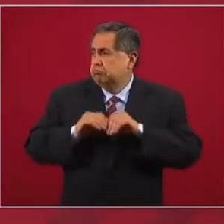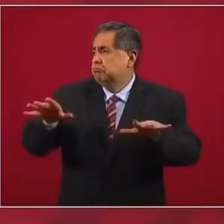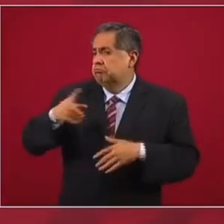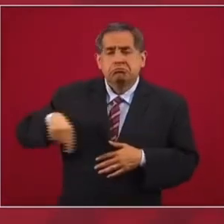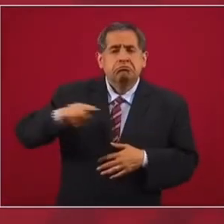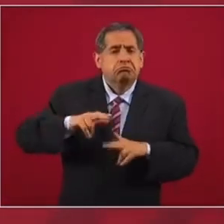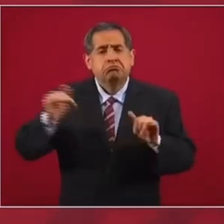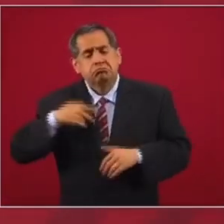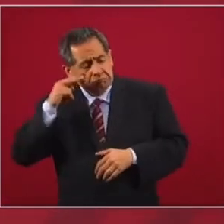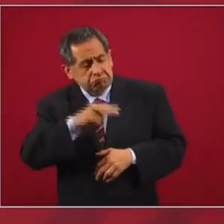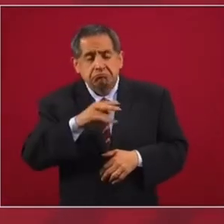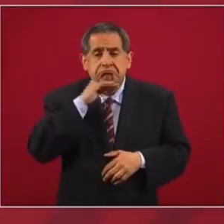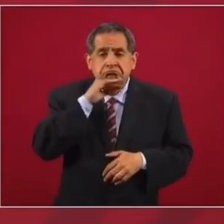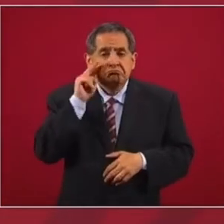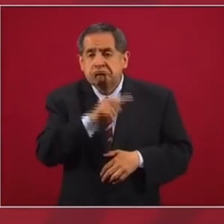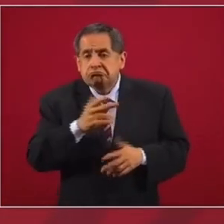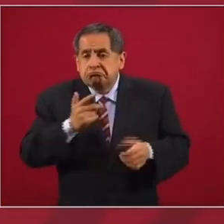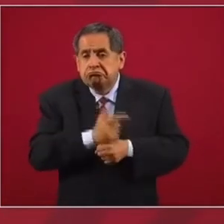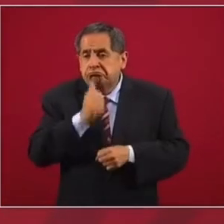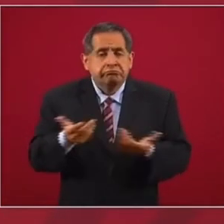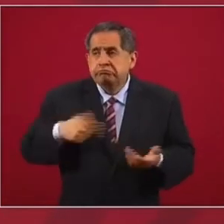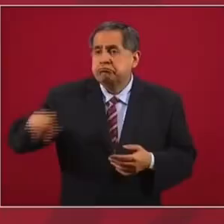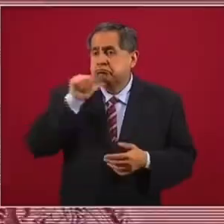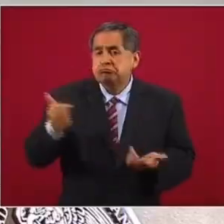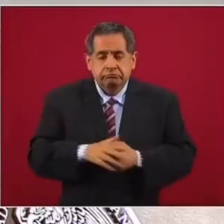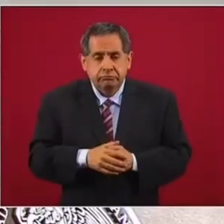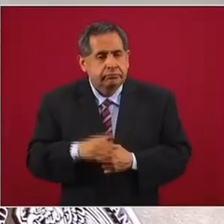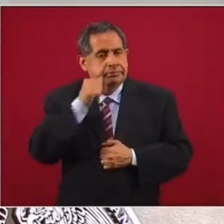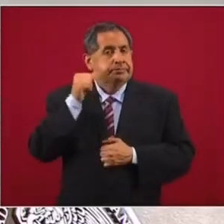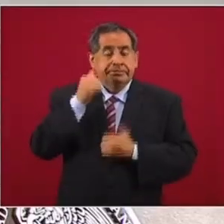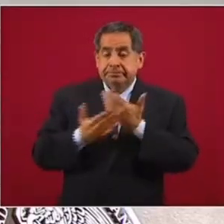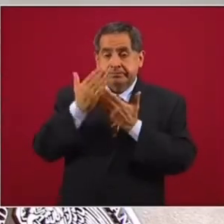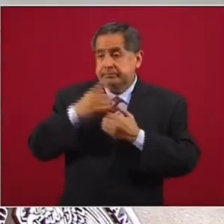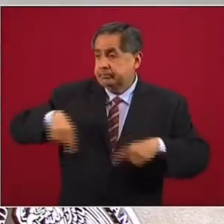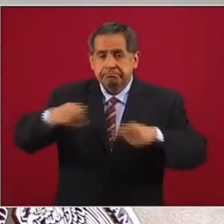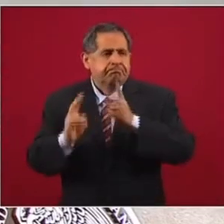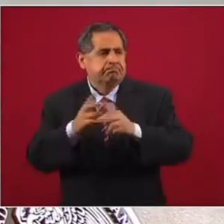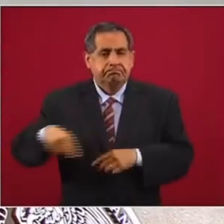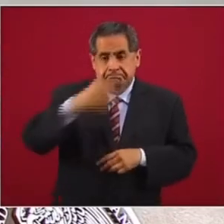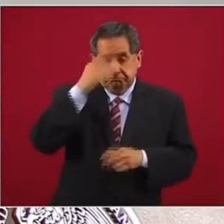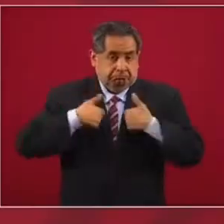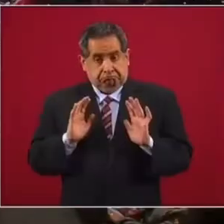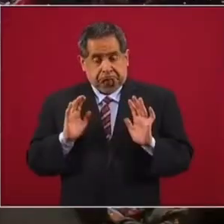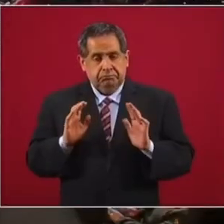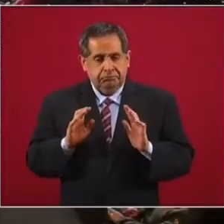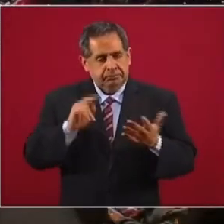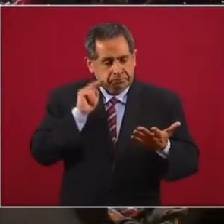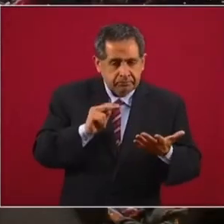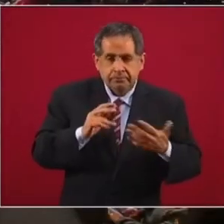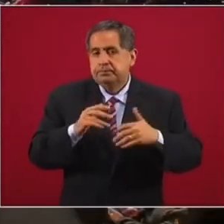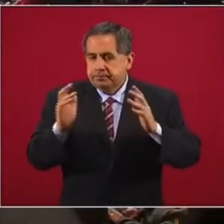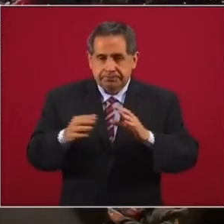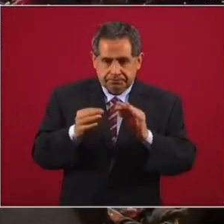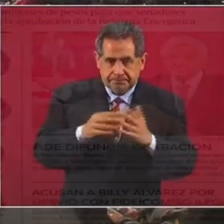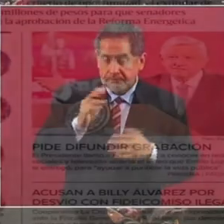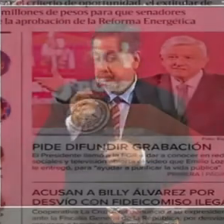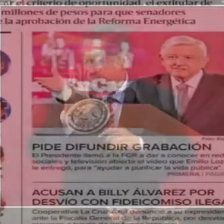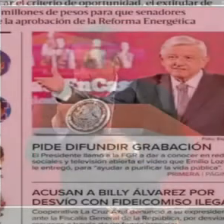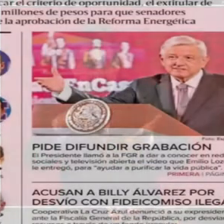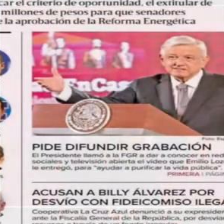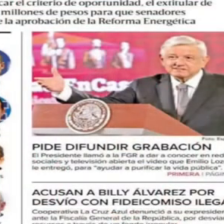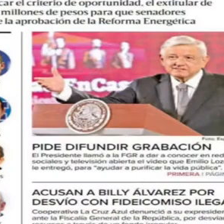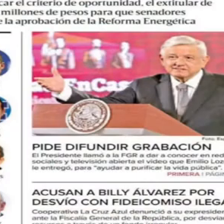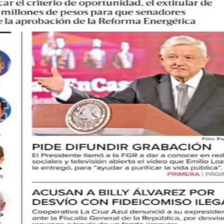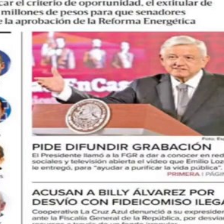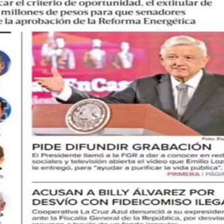lo vio, ayer en la mañana nadie sabía, al menos yo no sabía, hay que ver si es el video